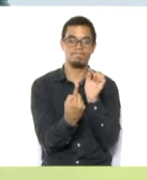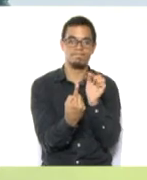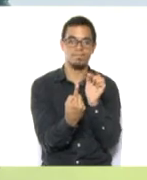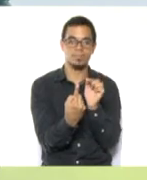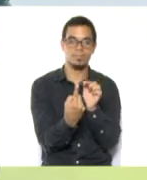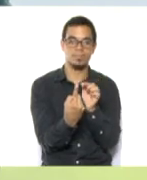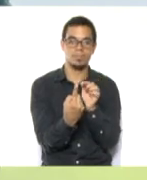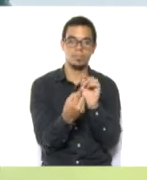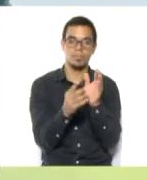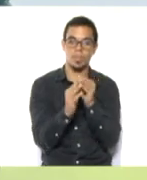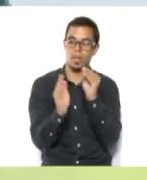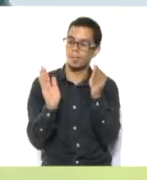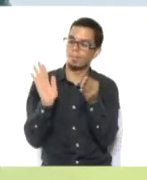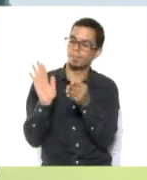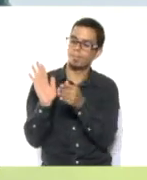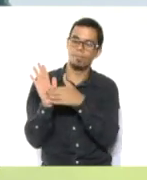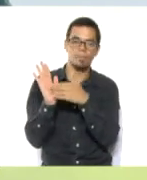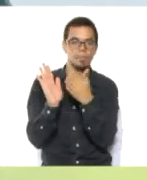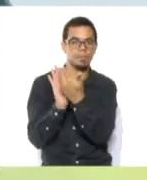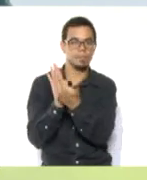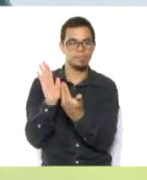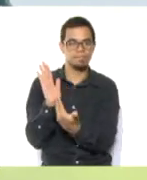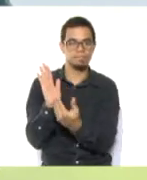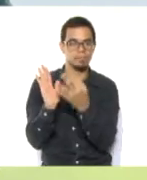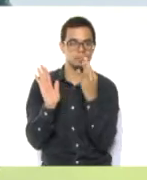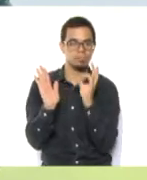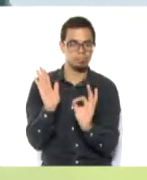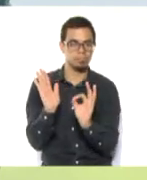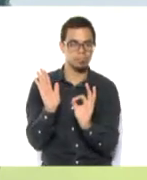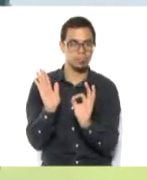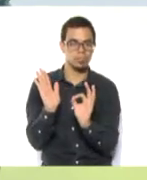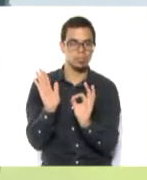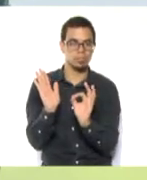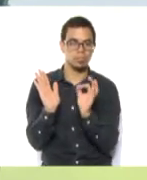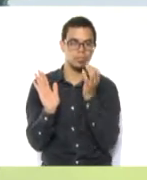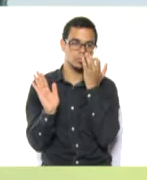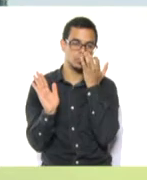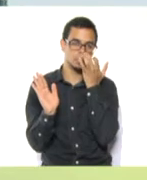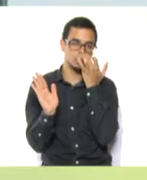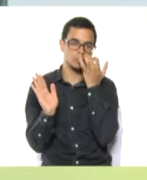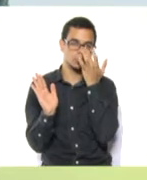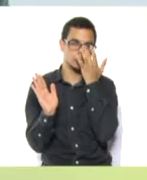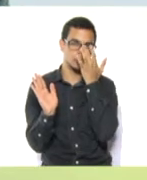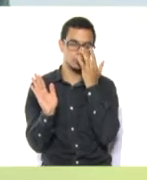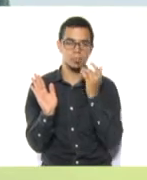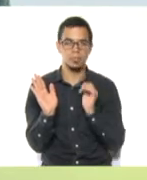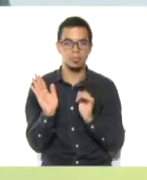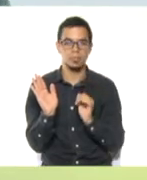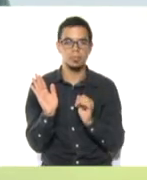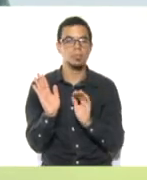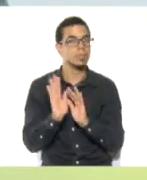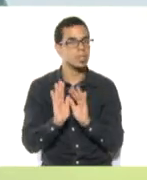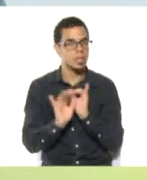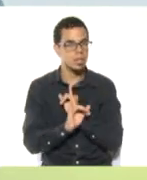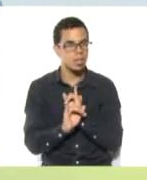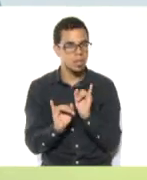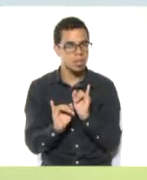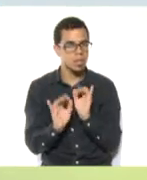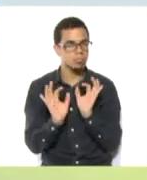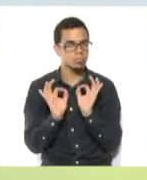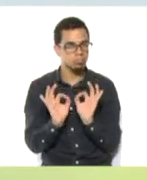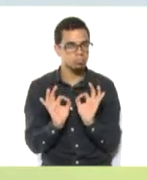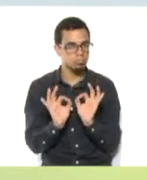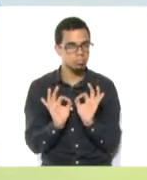para nuestros niños, niñas y adolescentes. Una vez ya rasgado, procedemos a pegarla también en nuestra